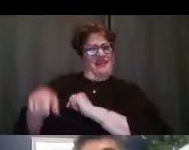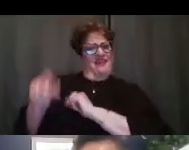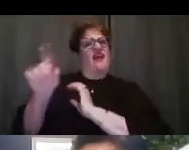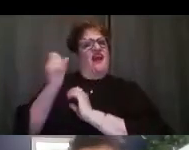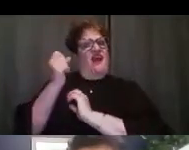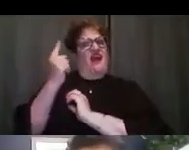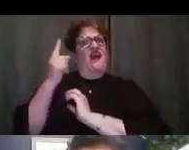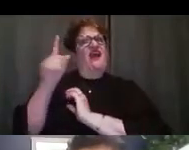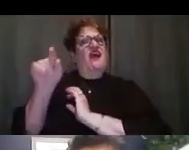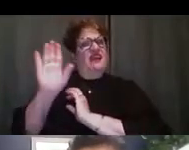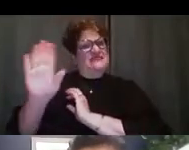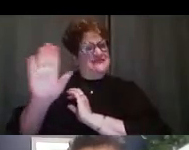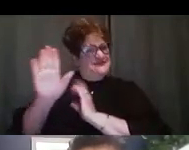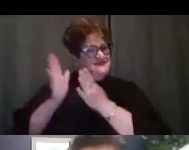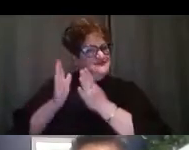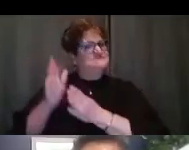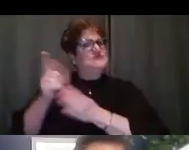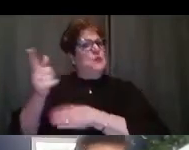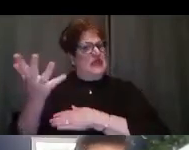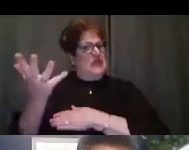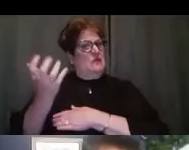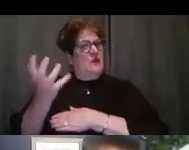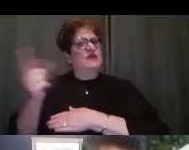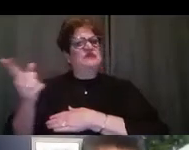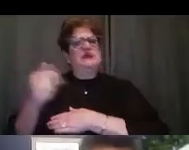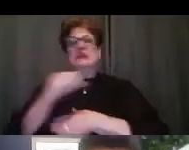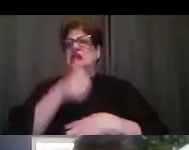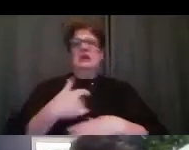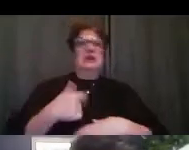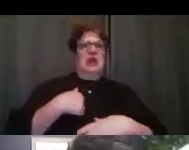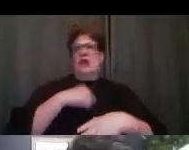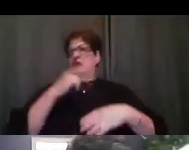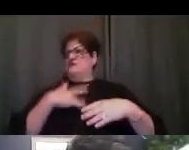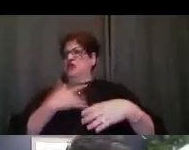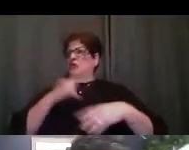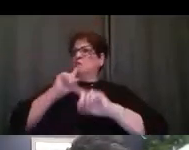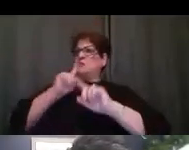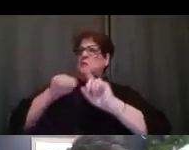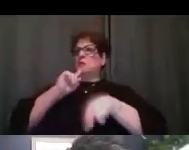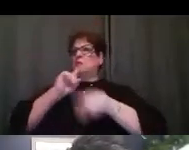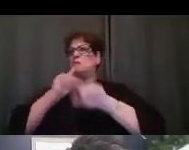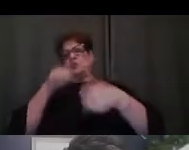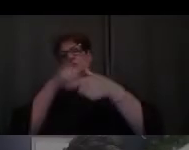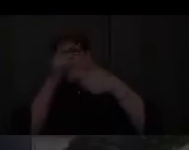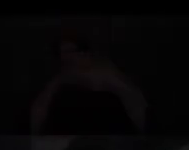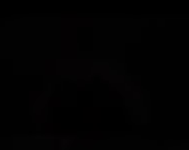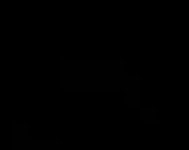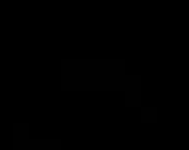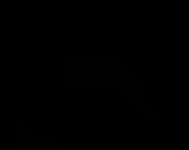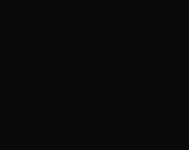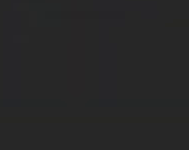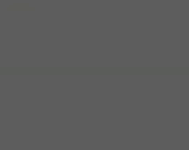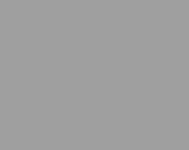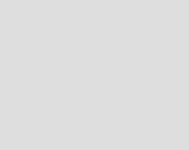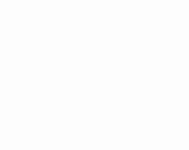a, las metas de estos clientes de la manera en cual que ellos querían. Yo lo hice de la manera que ellos querían, no de la manera que yo quería.